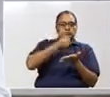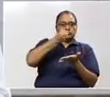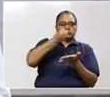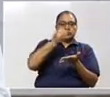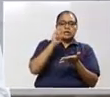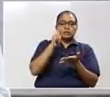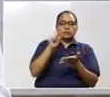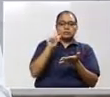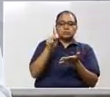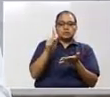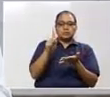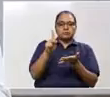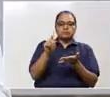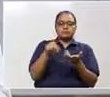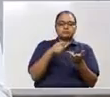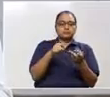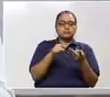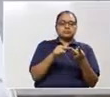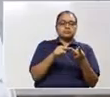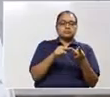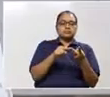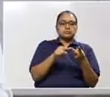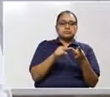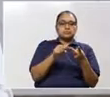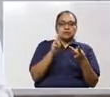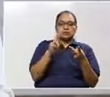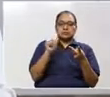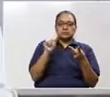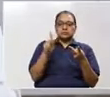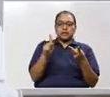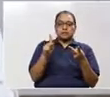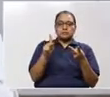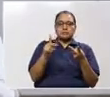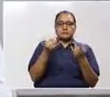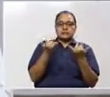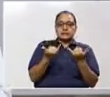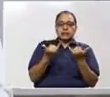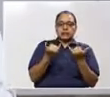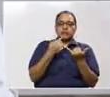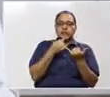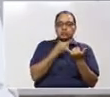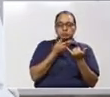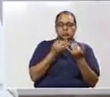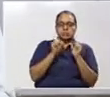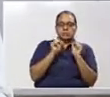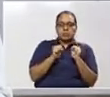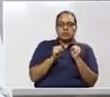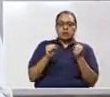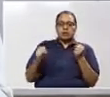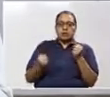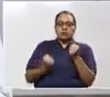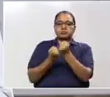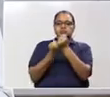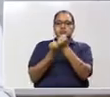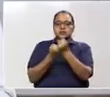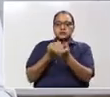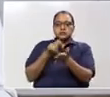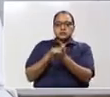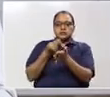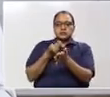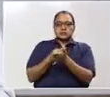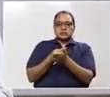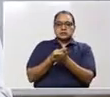privada, RAP, estamos proponiendo que se puede estructurar una aportación solidaria